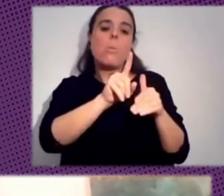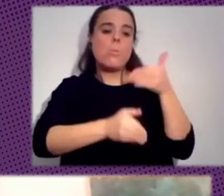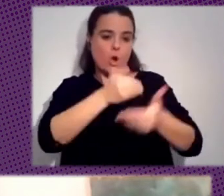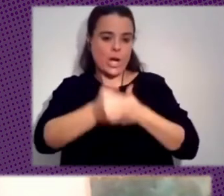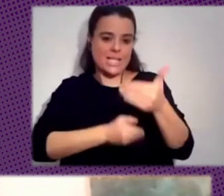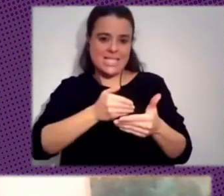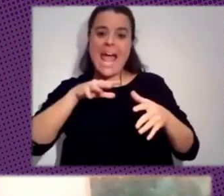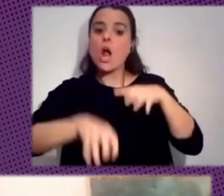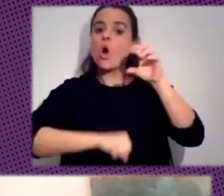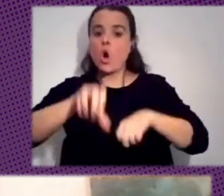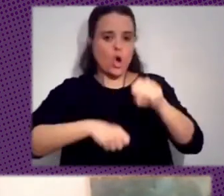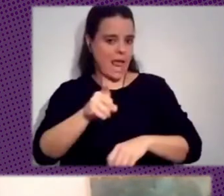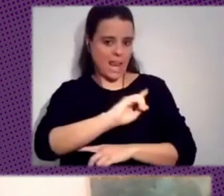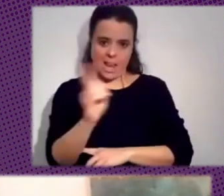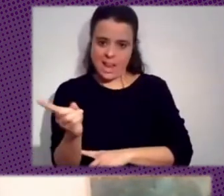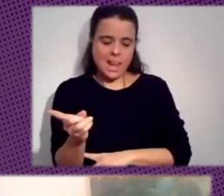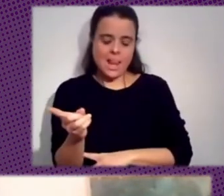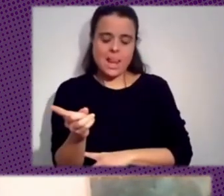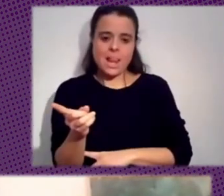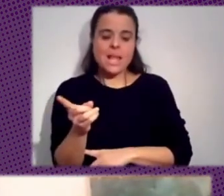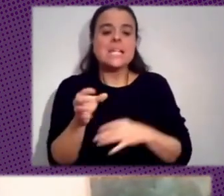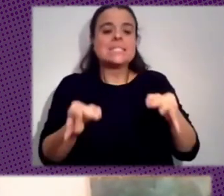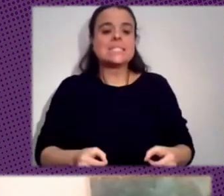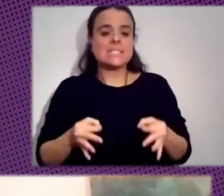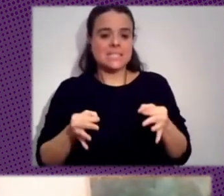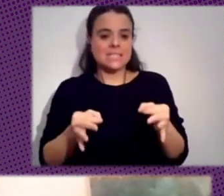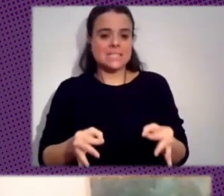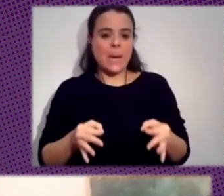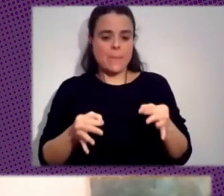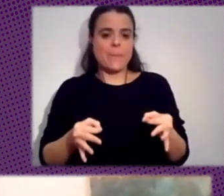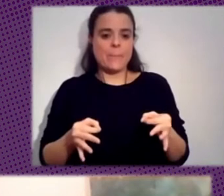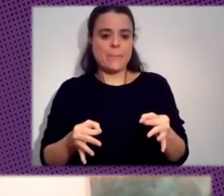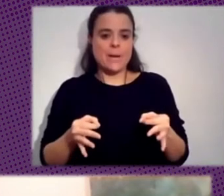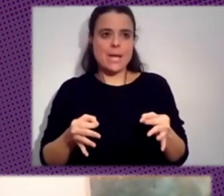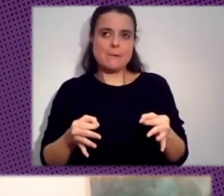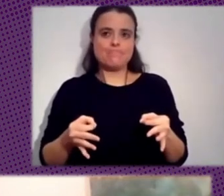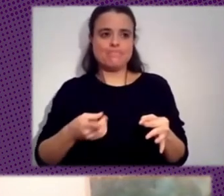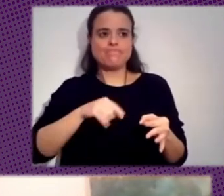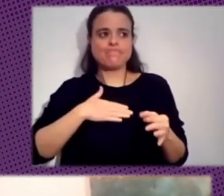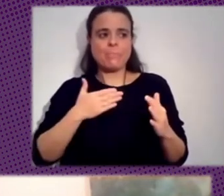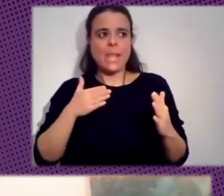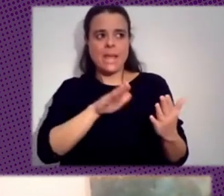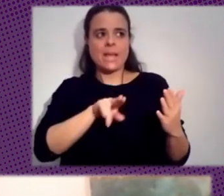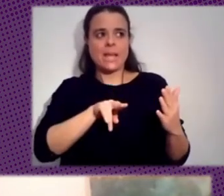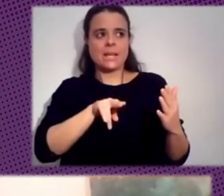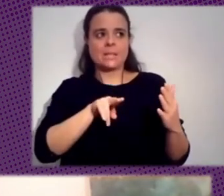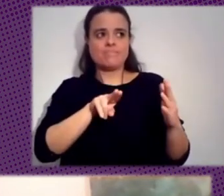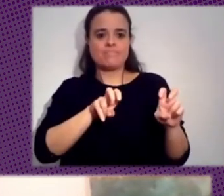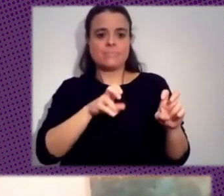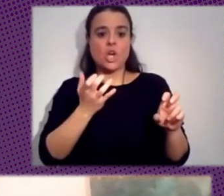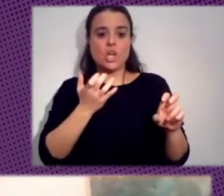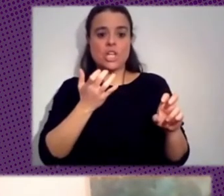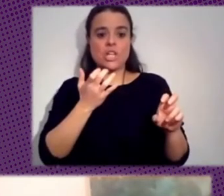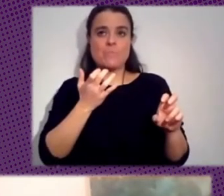Y Siempre Nos Enfrenta A La Cuestión Pero Si no Usamos Facebook Nunca Vamos A llegar A la Gente Que